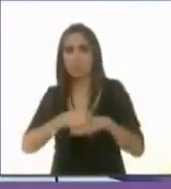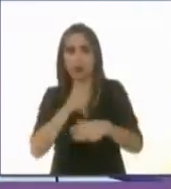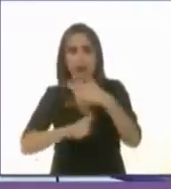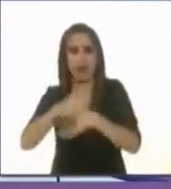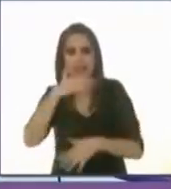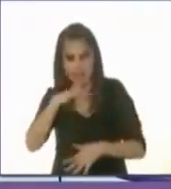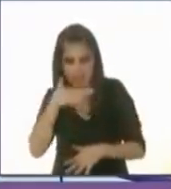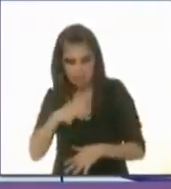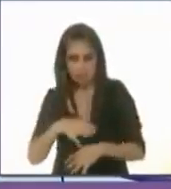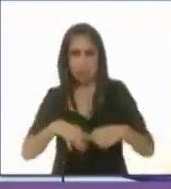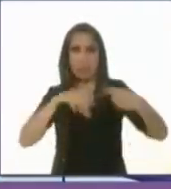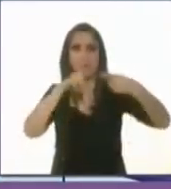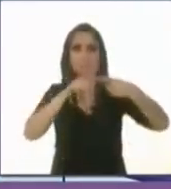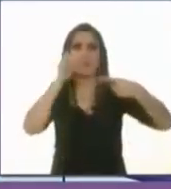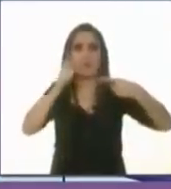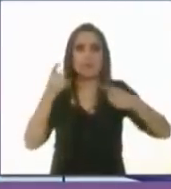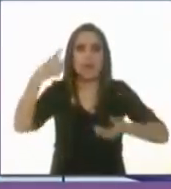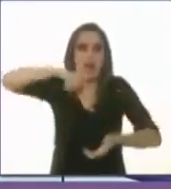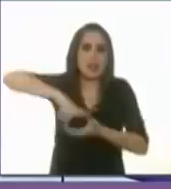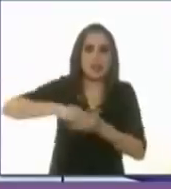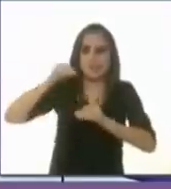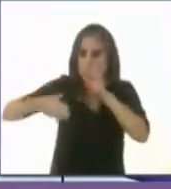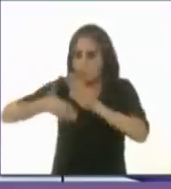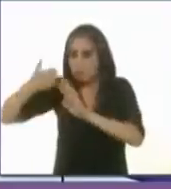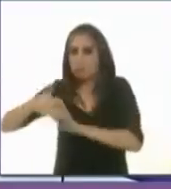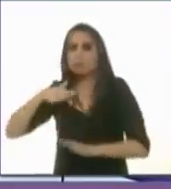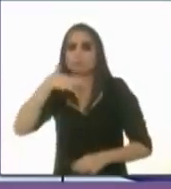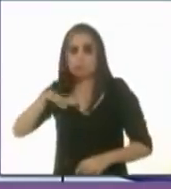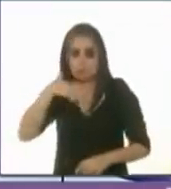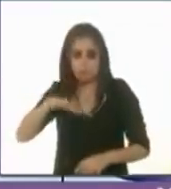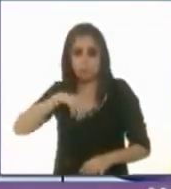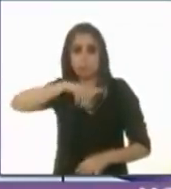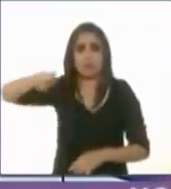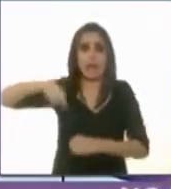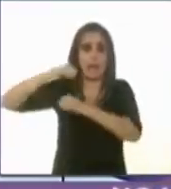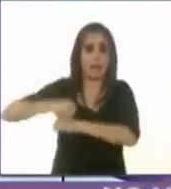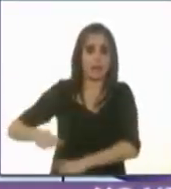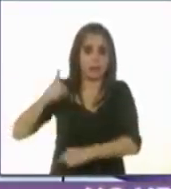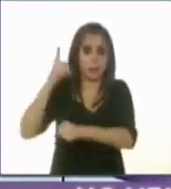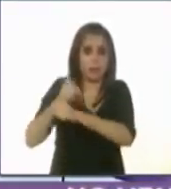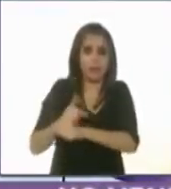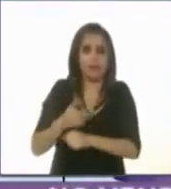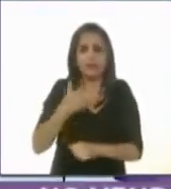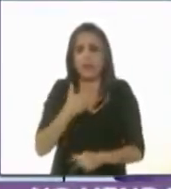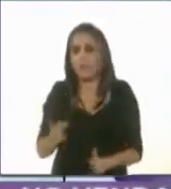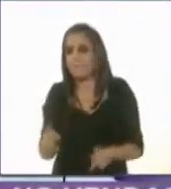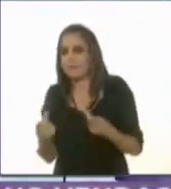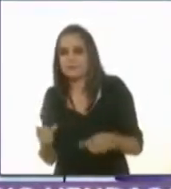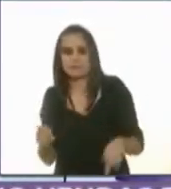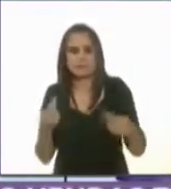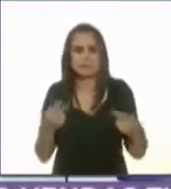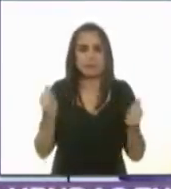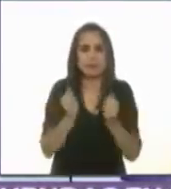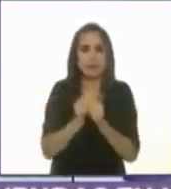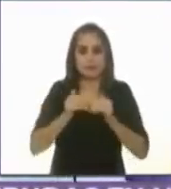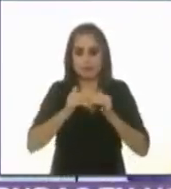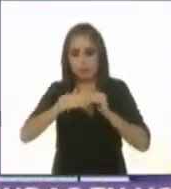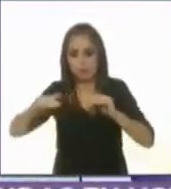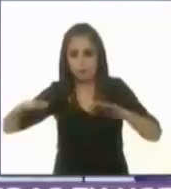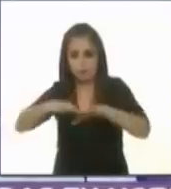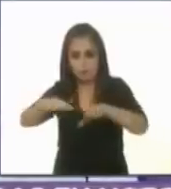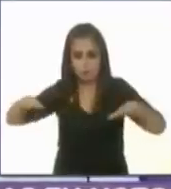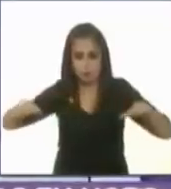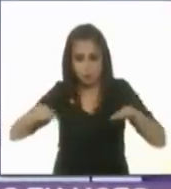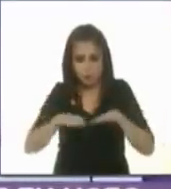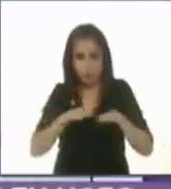Primero, los asentamientos irregulares. Las autoridades comercian con el suelo de reserva de la ciudad,